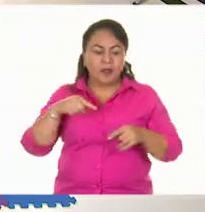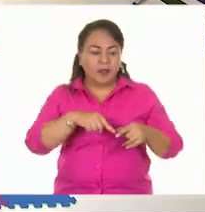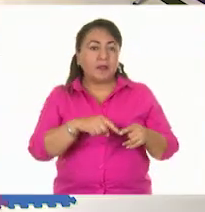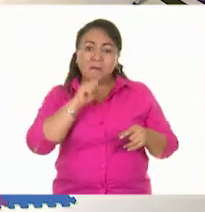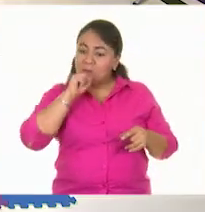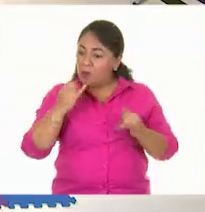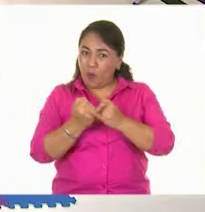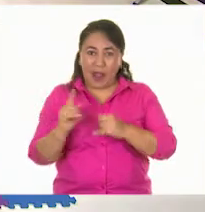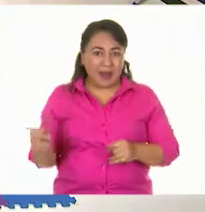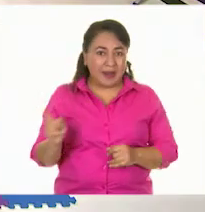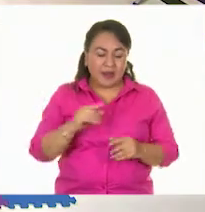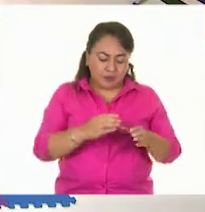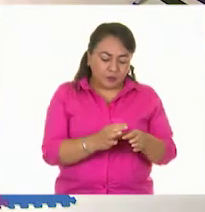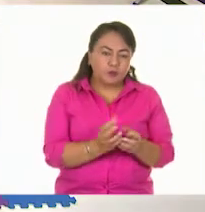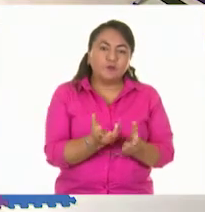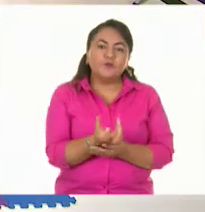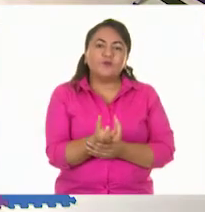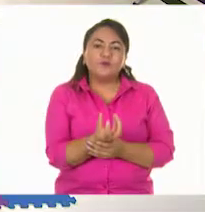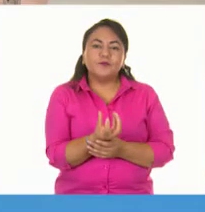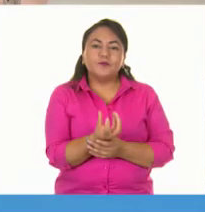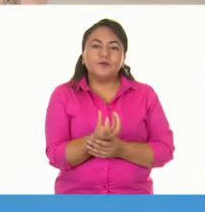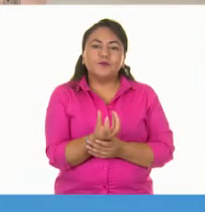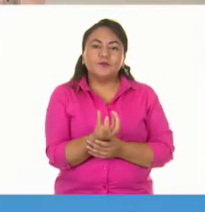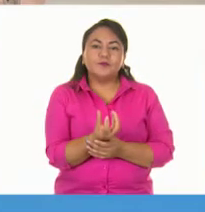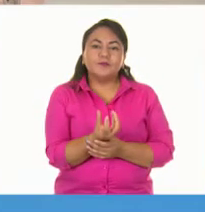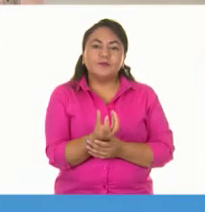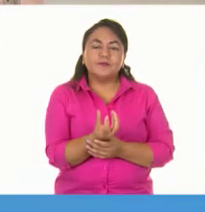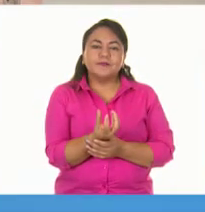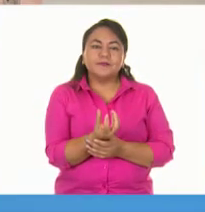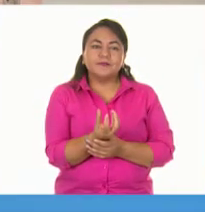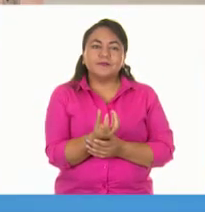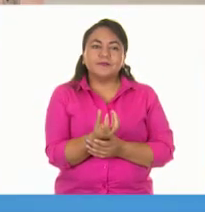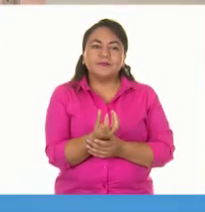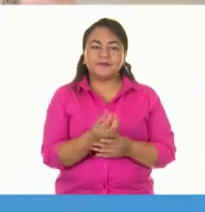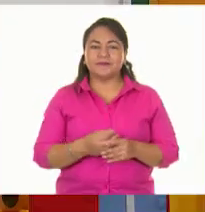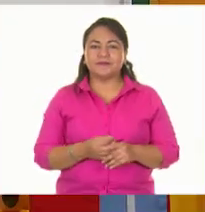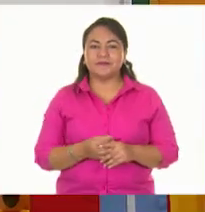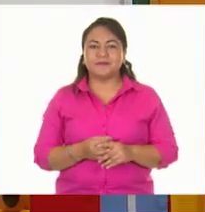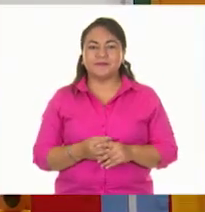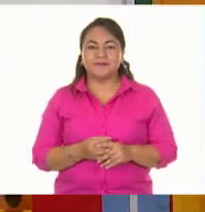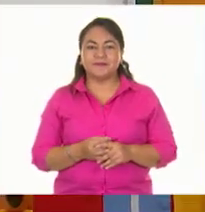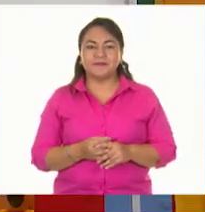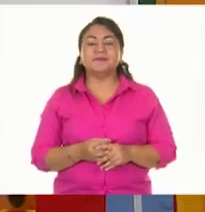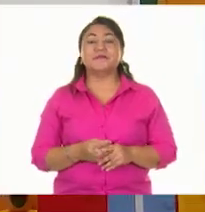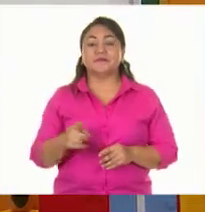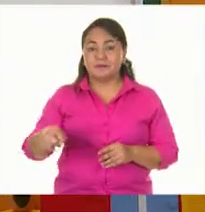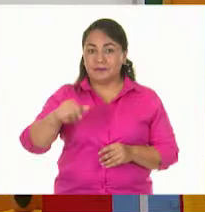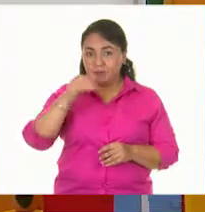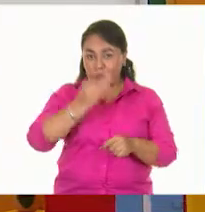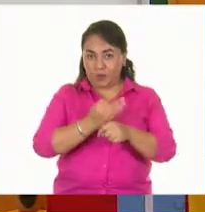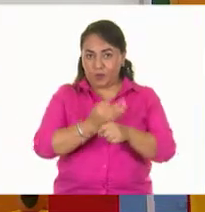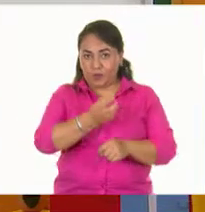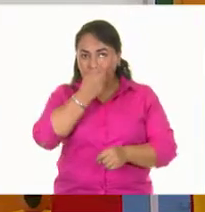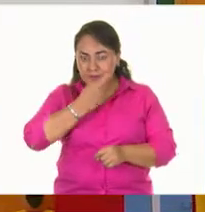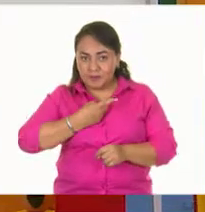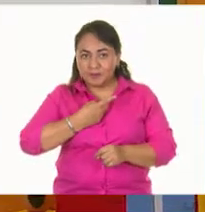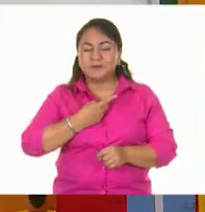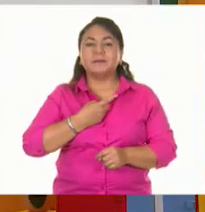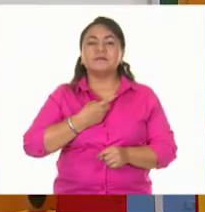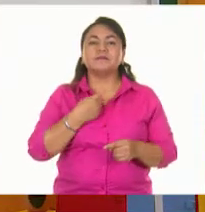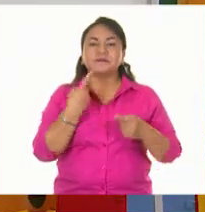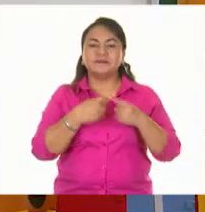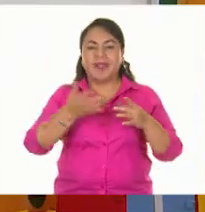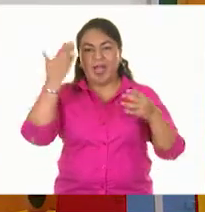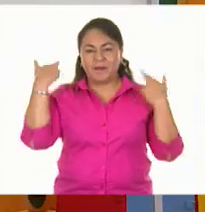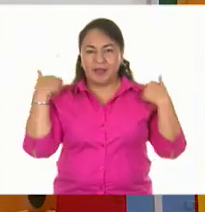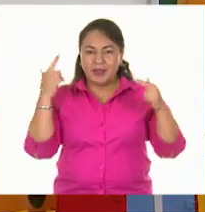mismito en un recipiente esférico. Muy bien. Alexia hizo diferentes experimentos con